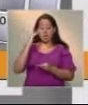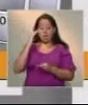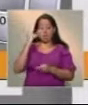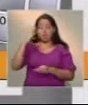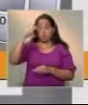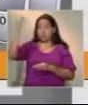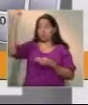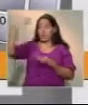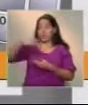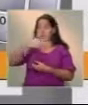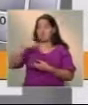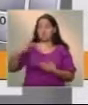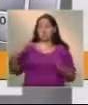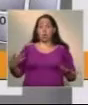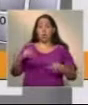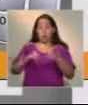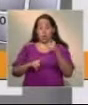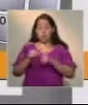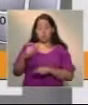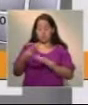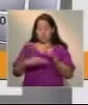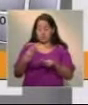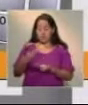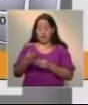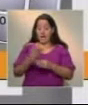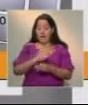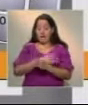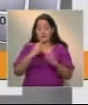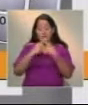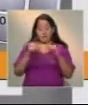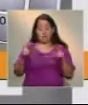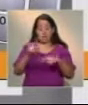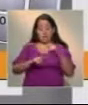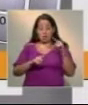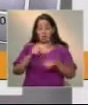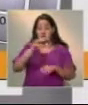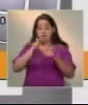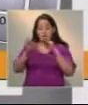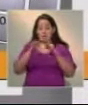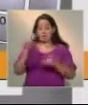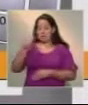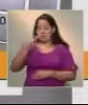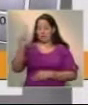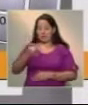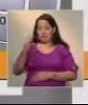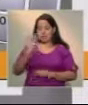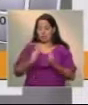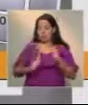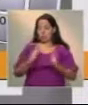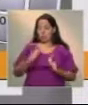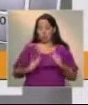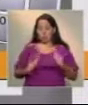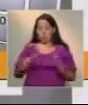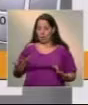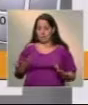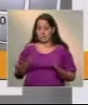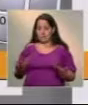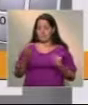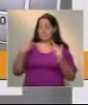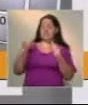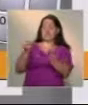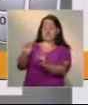Dios de no haber pedido algo distinto a lo que yo estoy narrando, pero es verdaderamente preocupante el